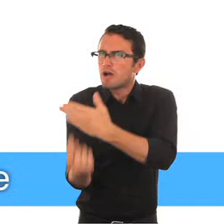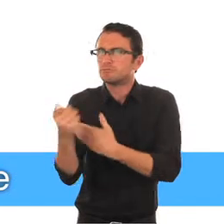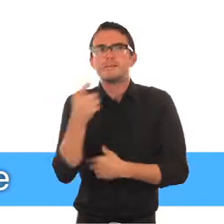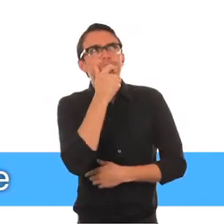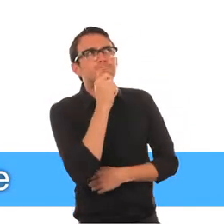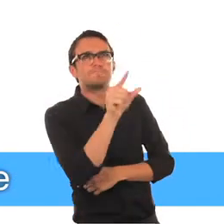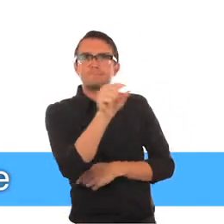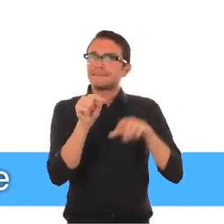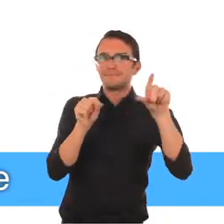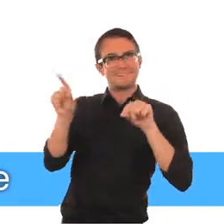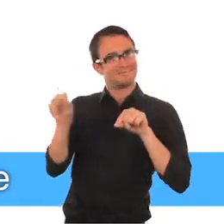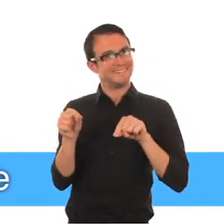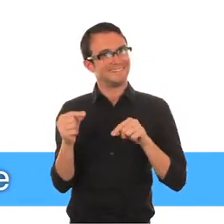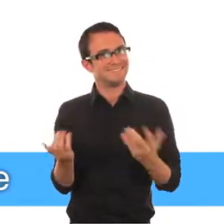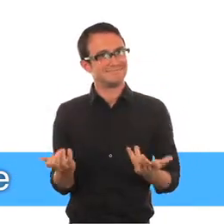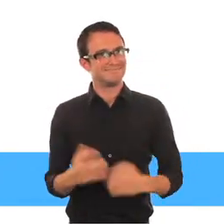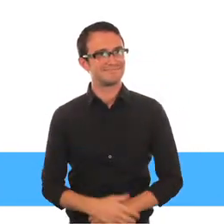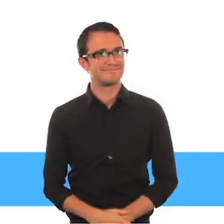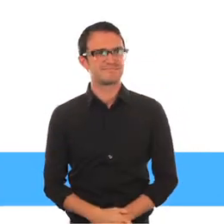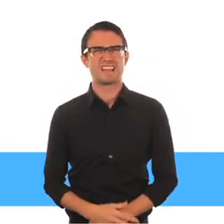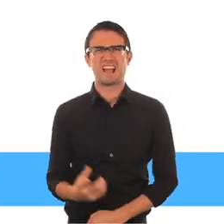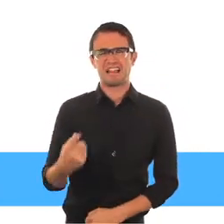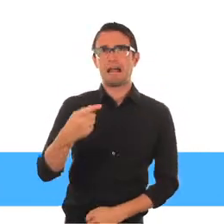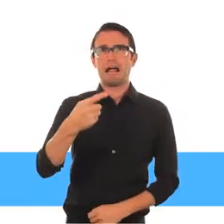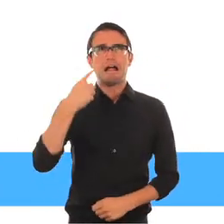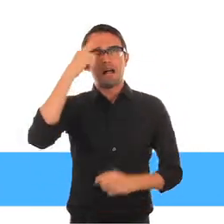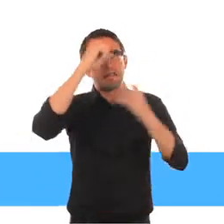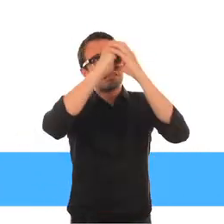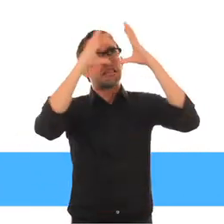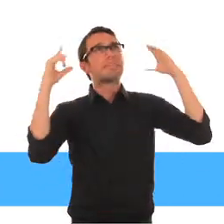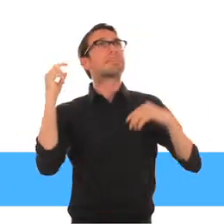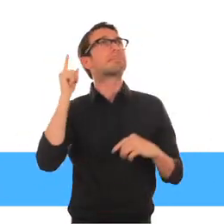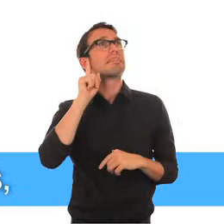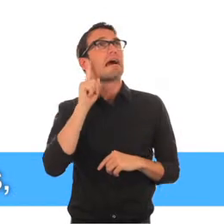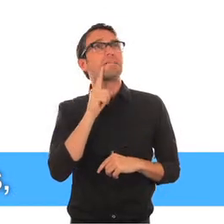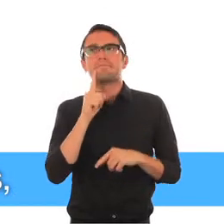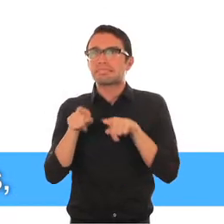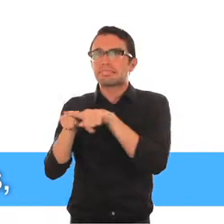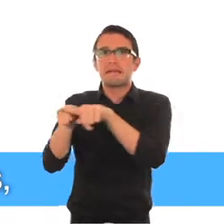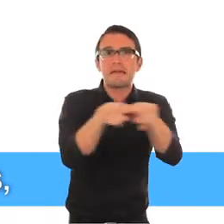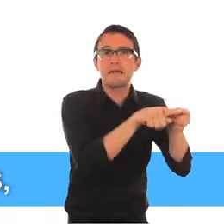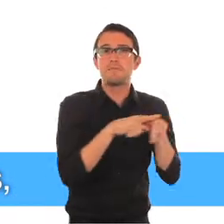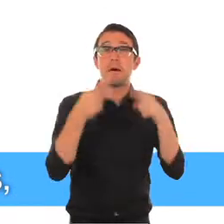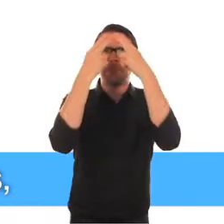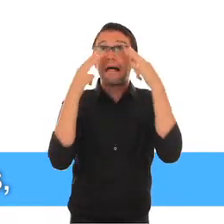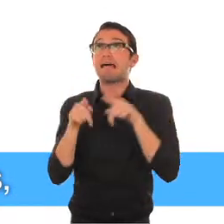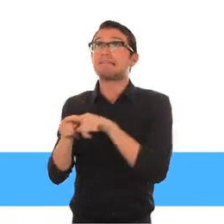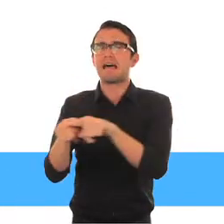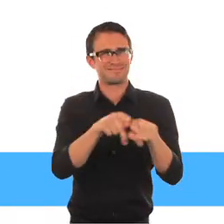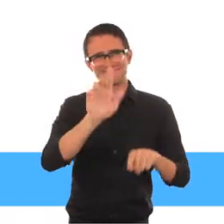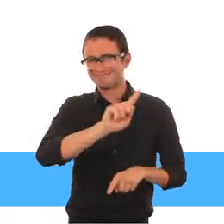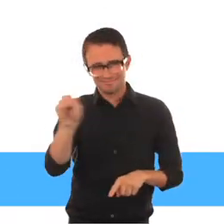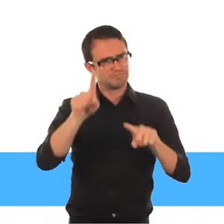Y no se aferre a estereotipos, suponiendo que las personas con discapacidad son o están deprimidas o frustradas, agresivas o